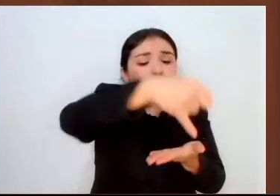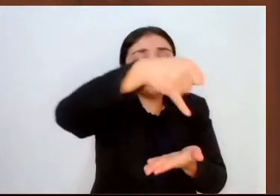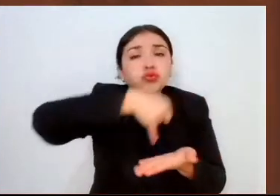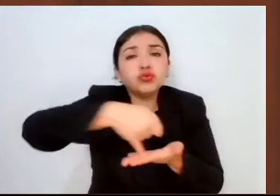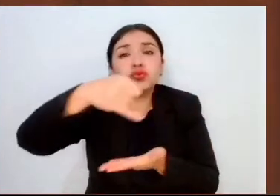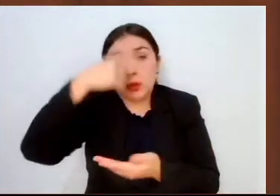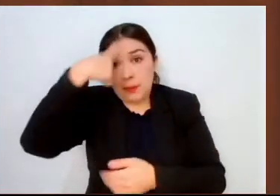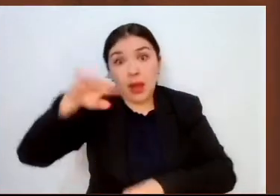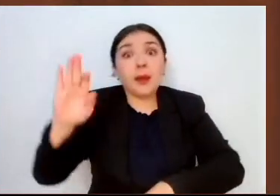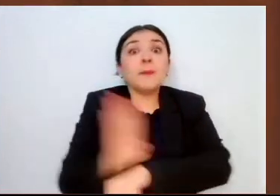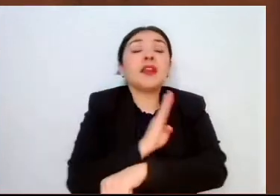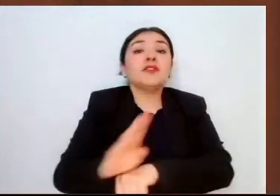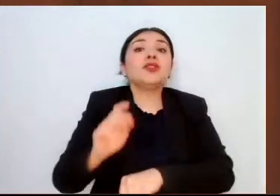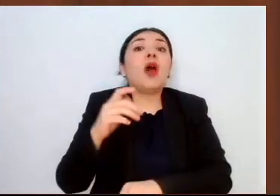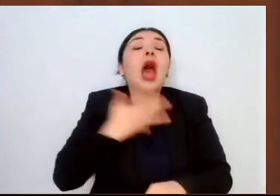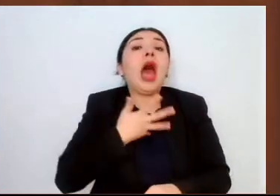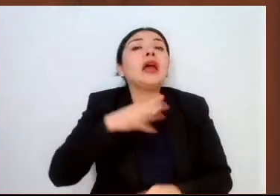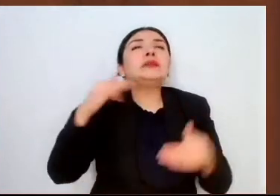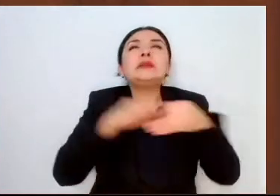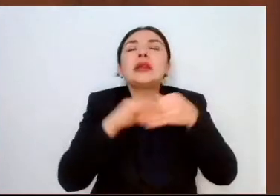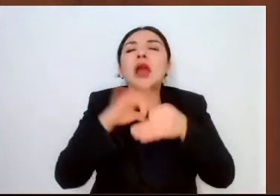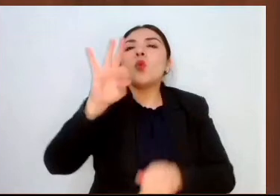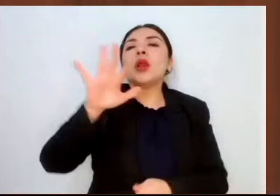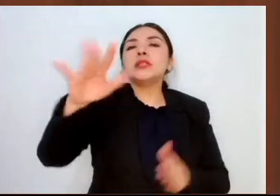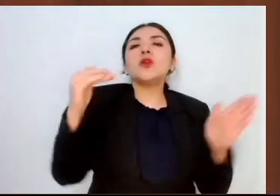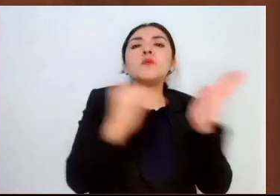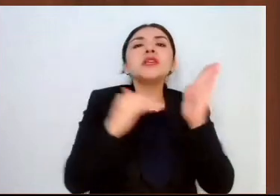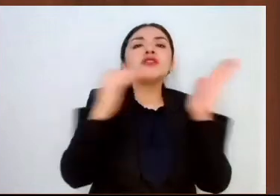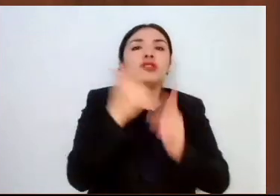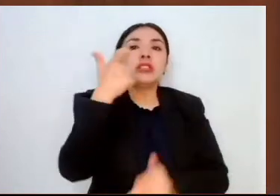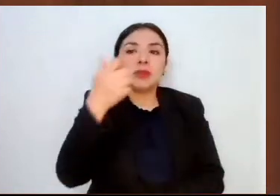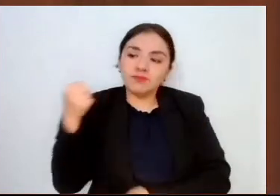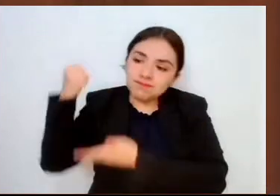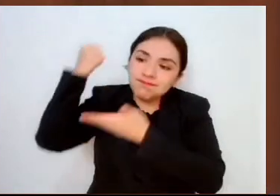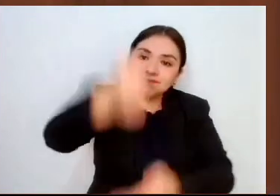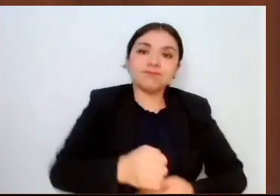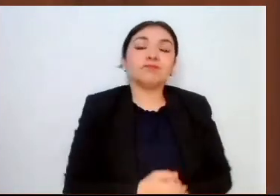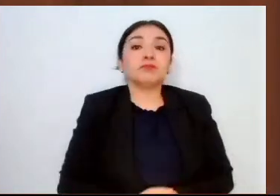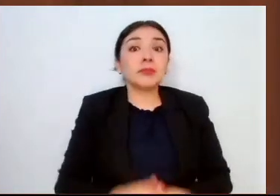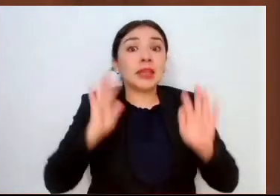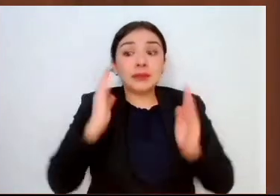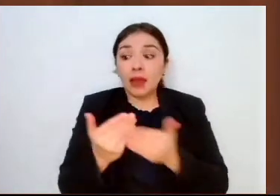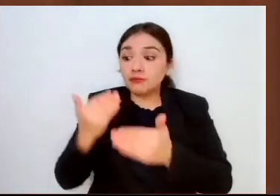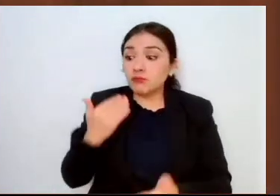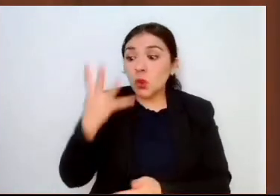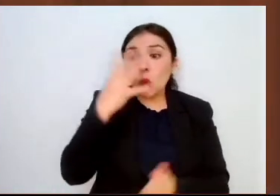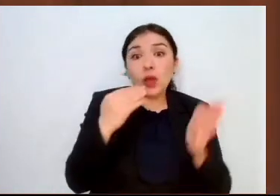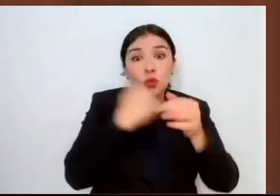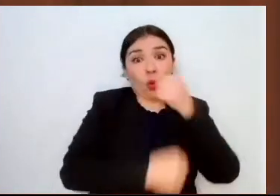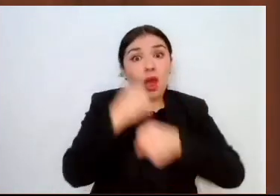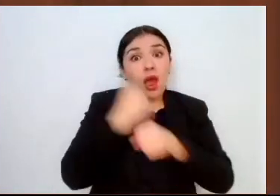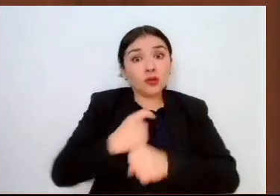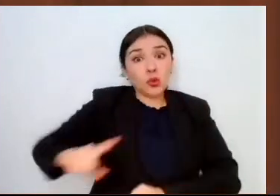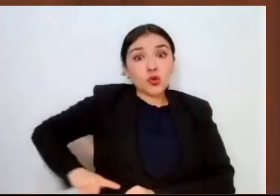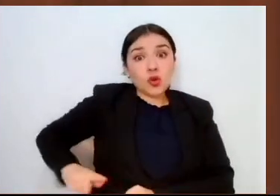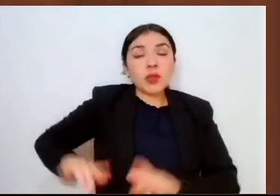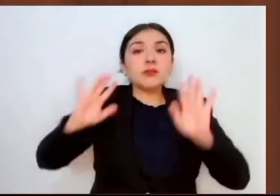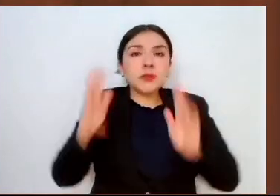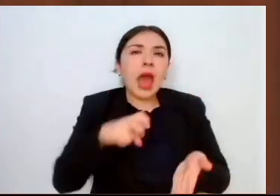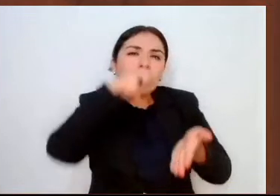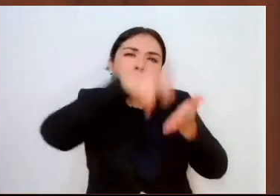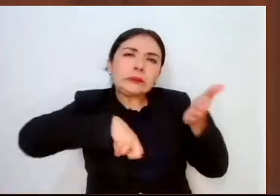45 millones de pesos. En los cuatro años de gobierno, se han rehabilitado y construido